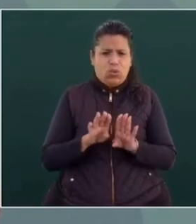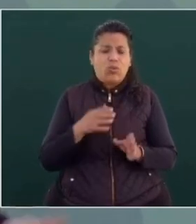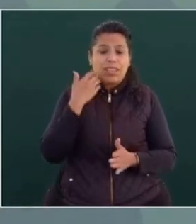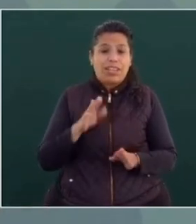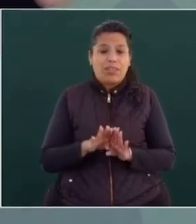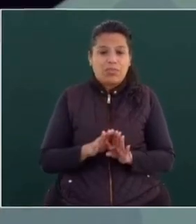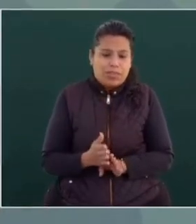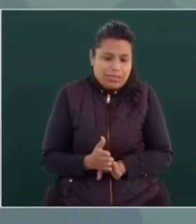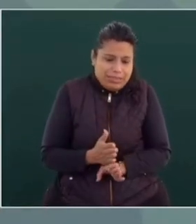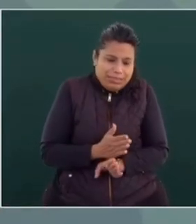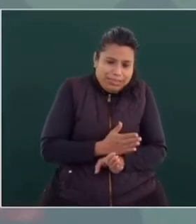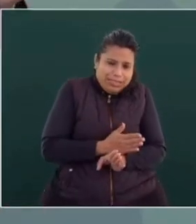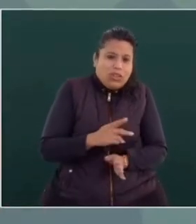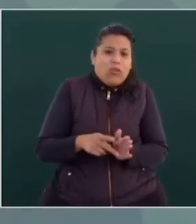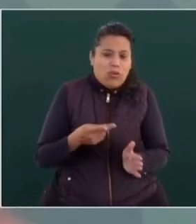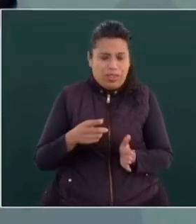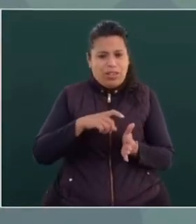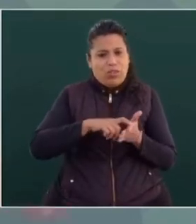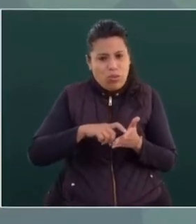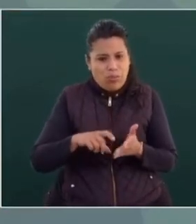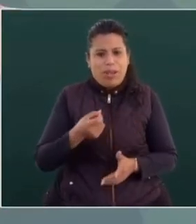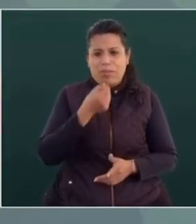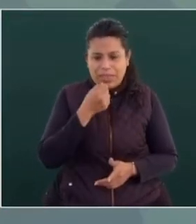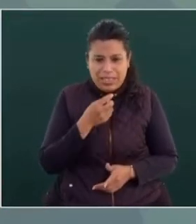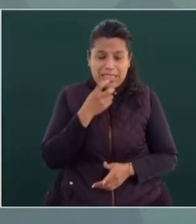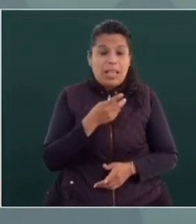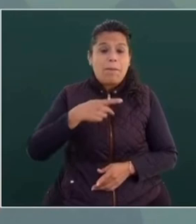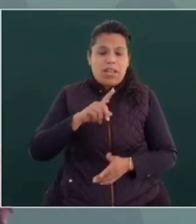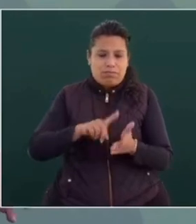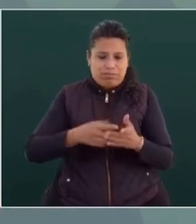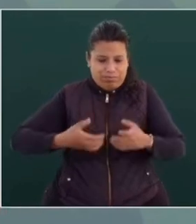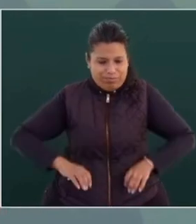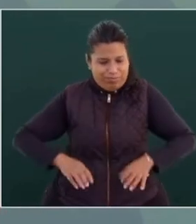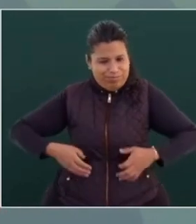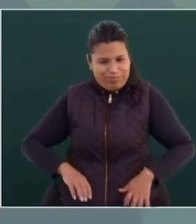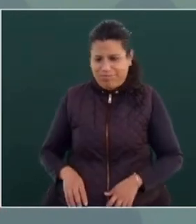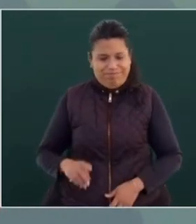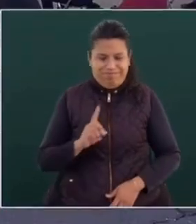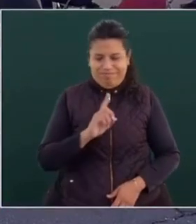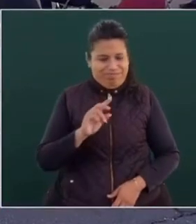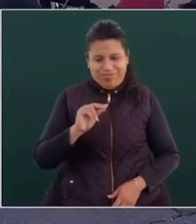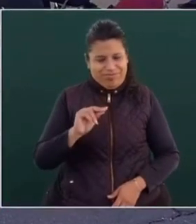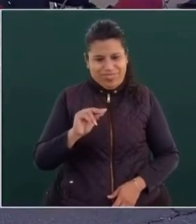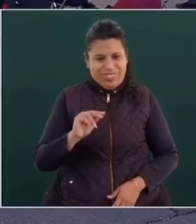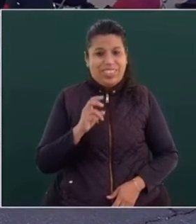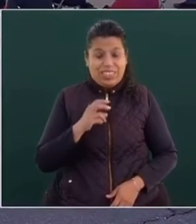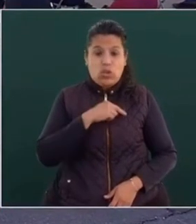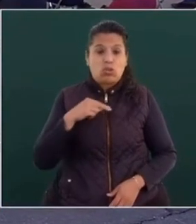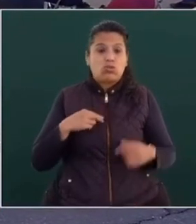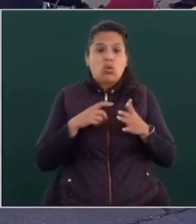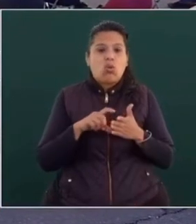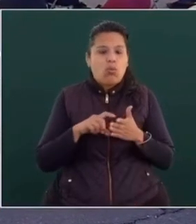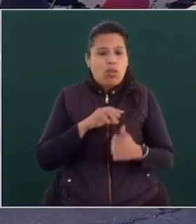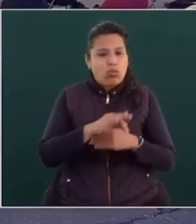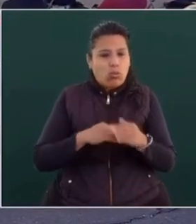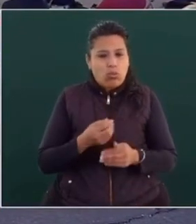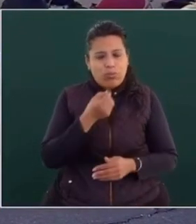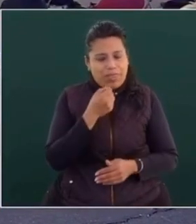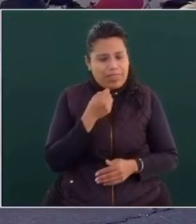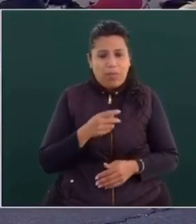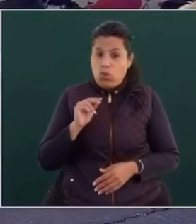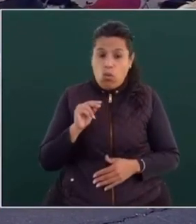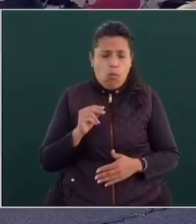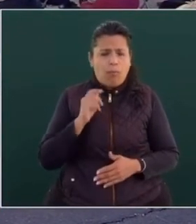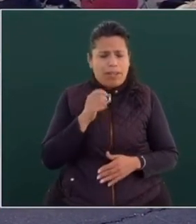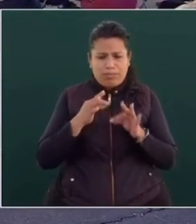atrás y volvamos al mismo sistema de compra de medicamentos a estos corruptos. Pues no, ya estamos comprando todos los medicamentos y no van a faltar